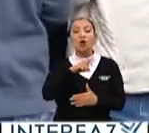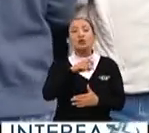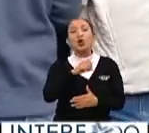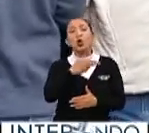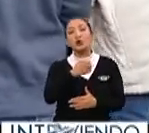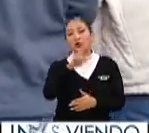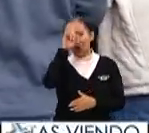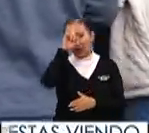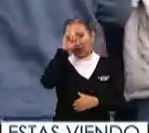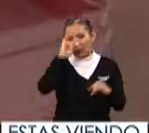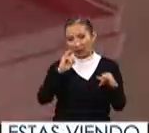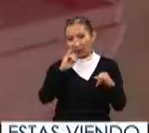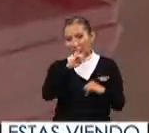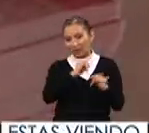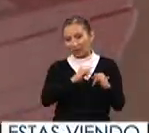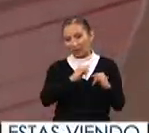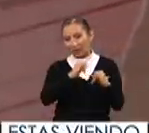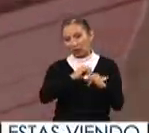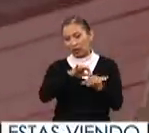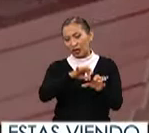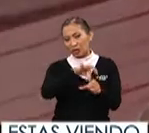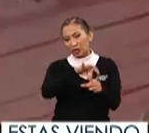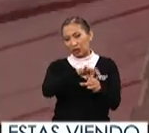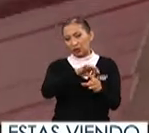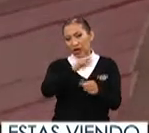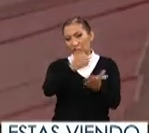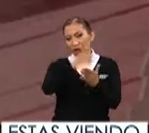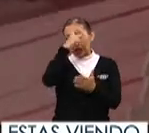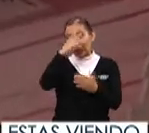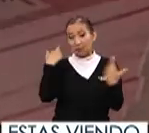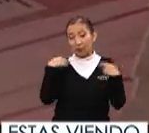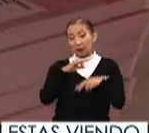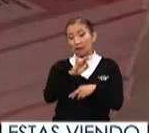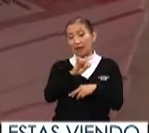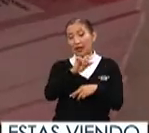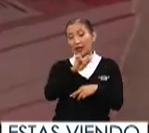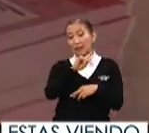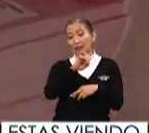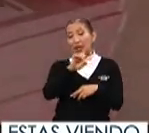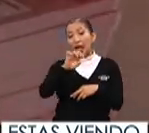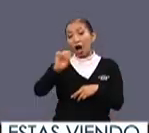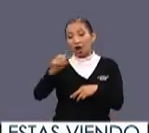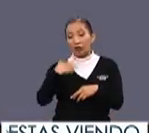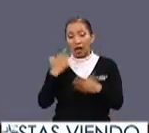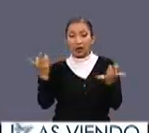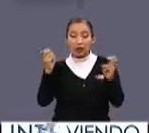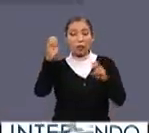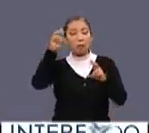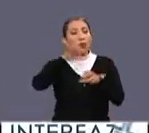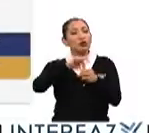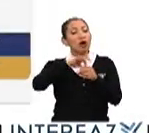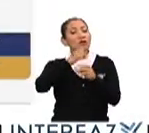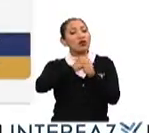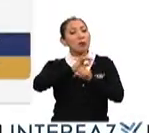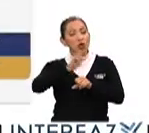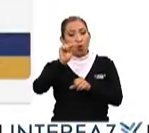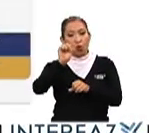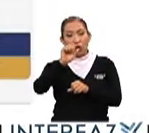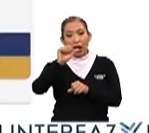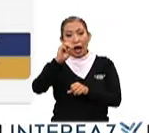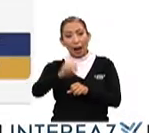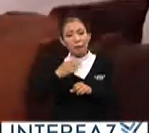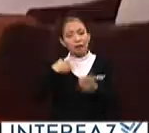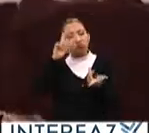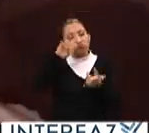Huesca, consejero del Instituto Electoral de la Ciudad de México, y el maestro Felipe de la O de la iniciativa Voto Informado de la UNAM, nos